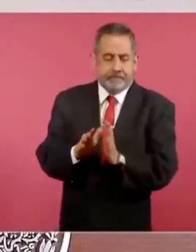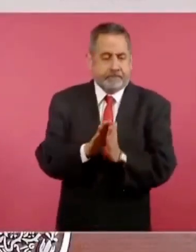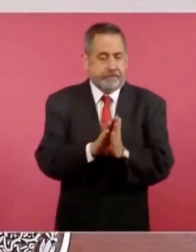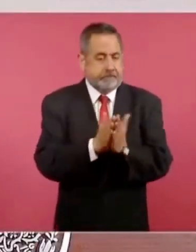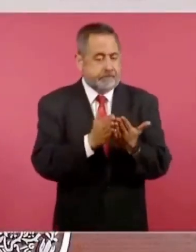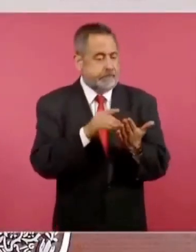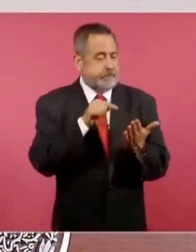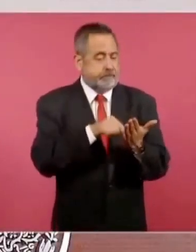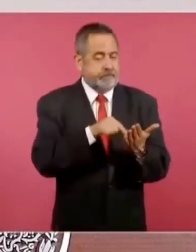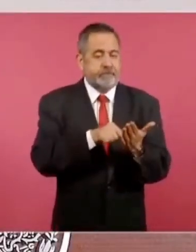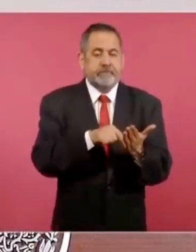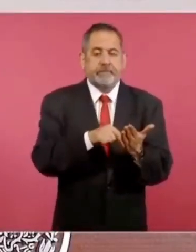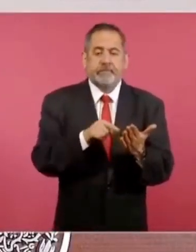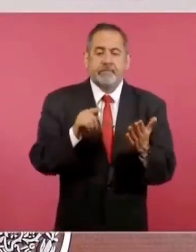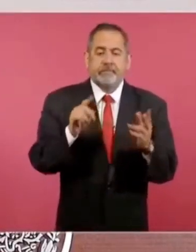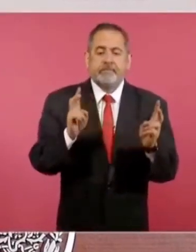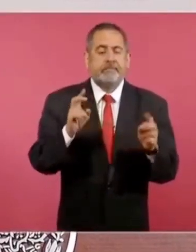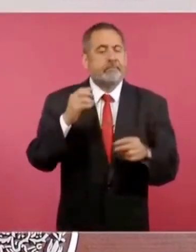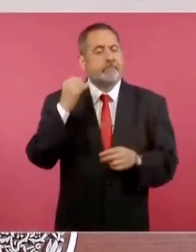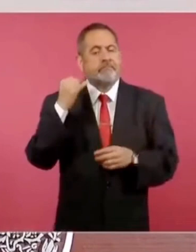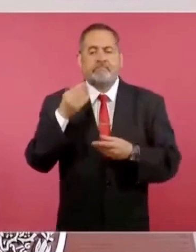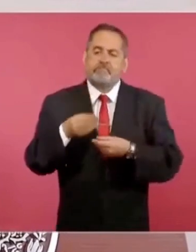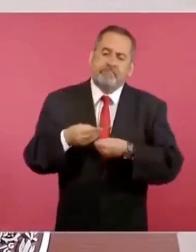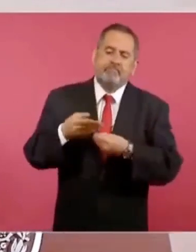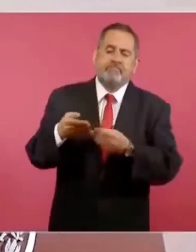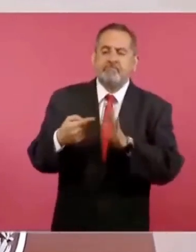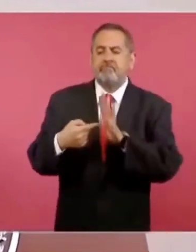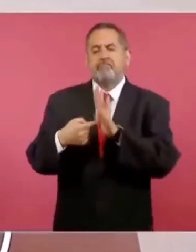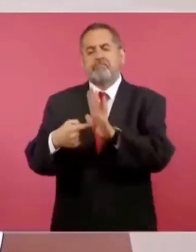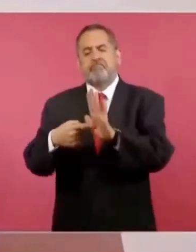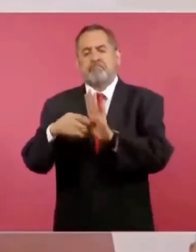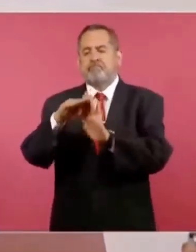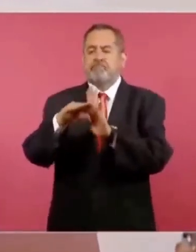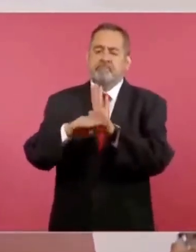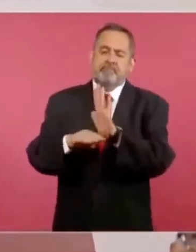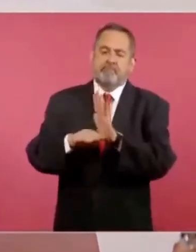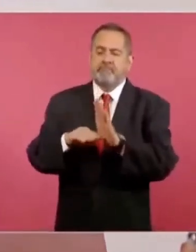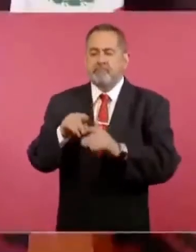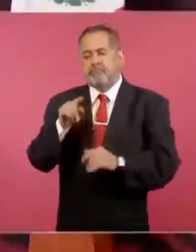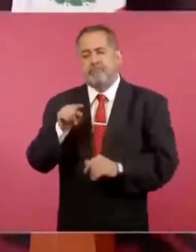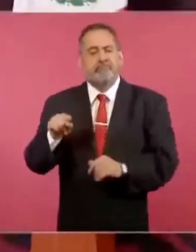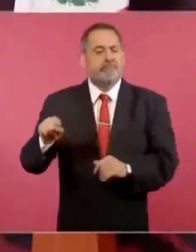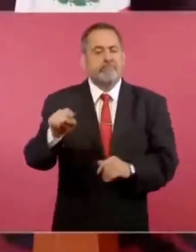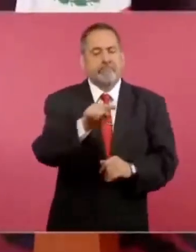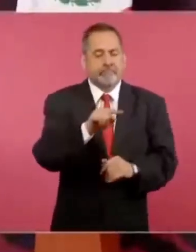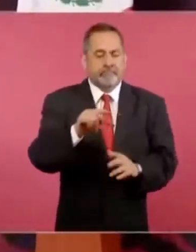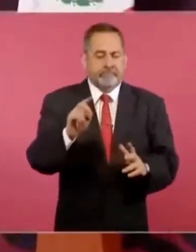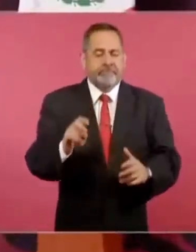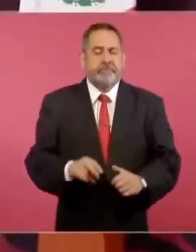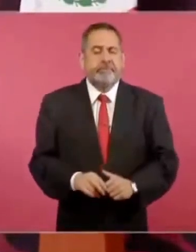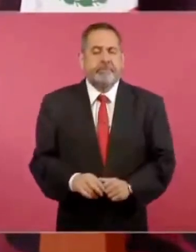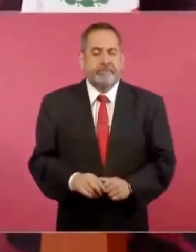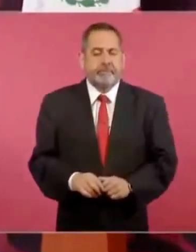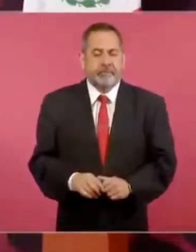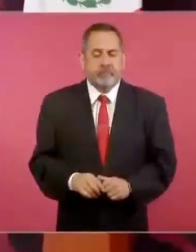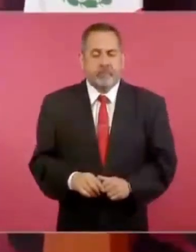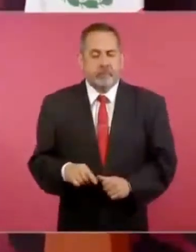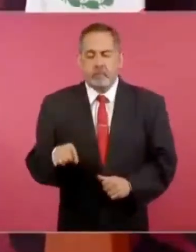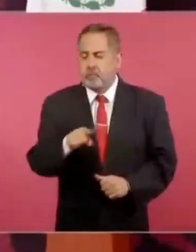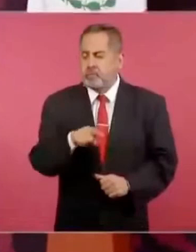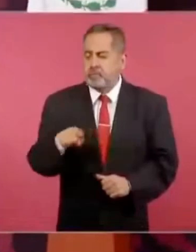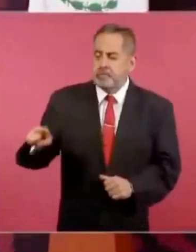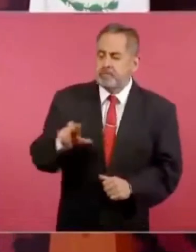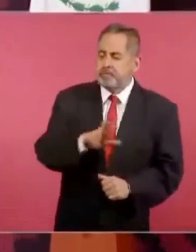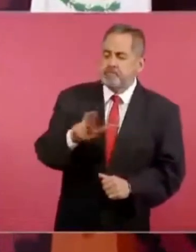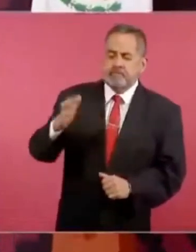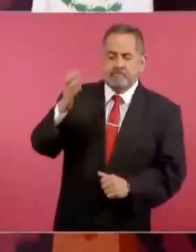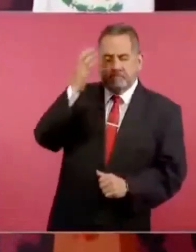con la idea de reconocer lo que ha